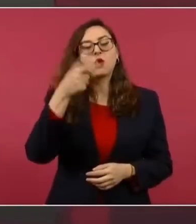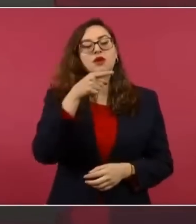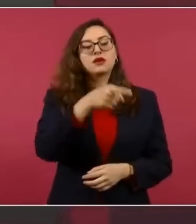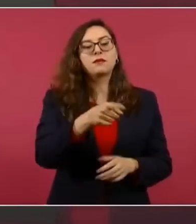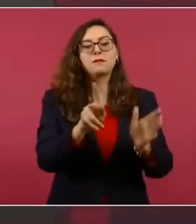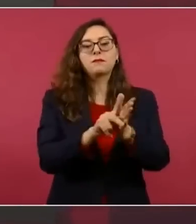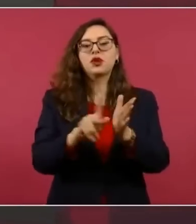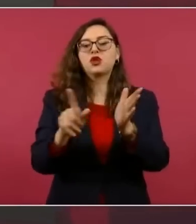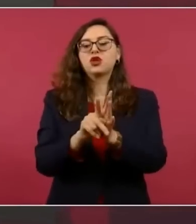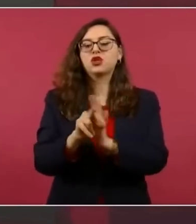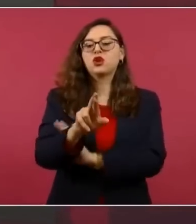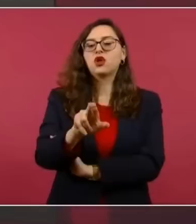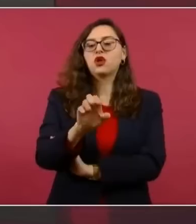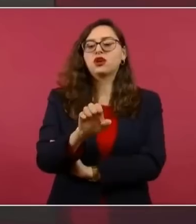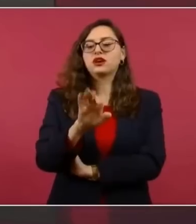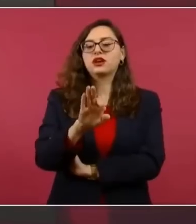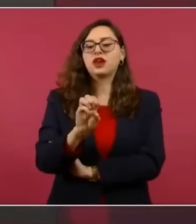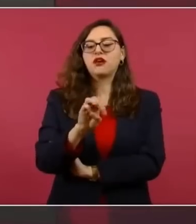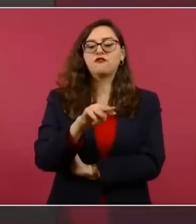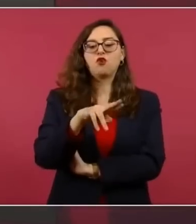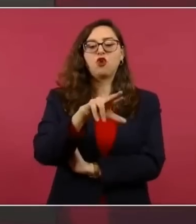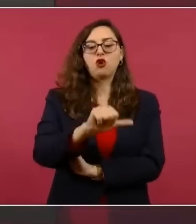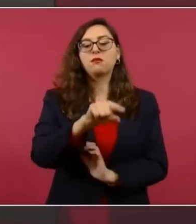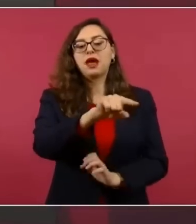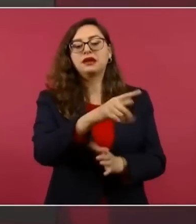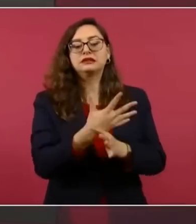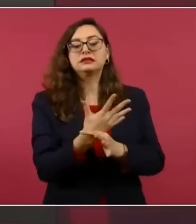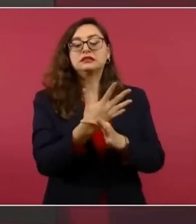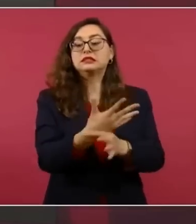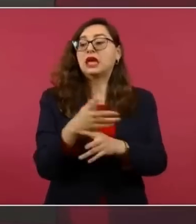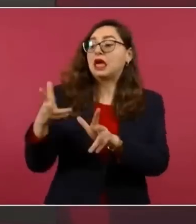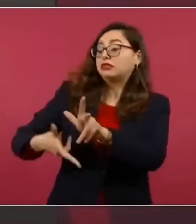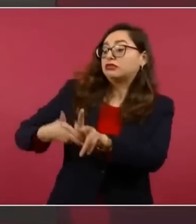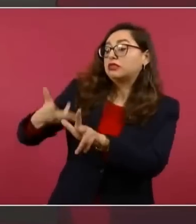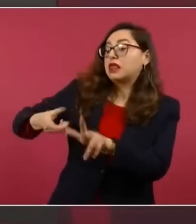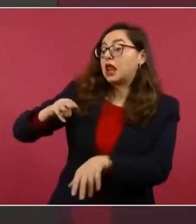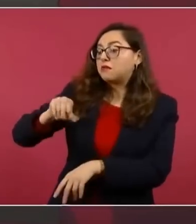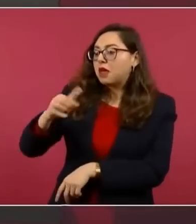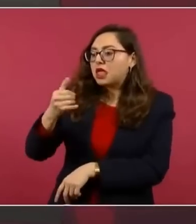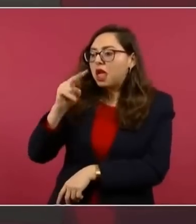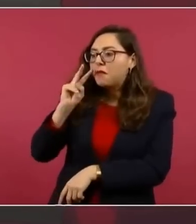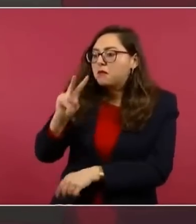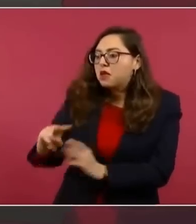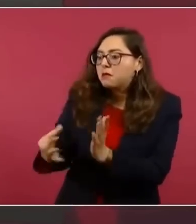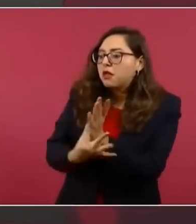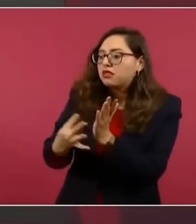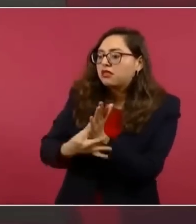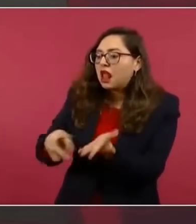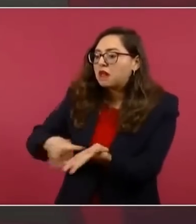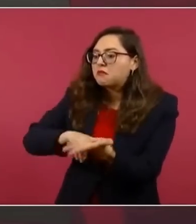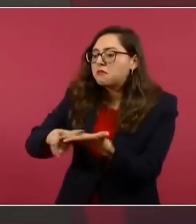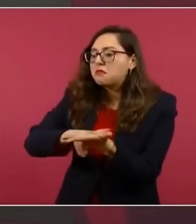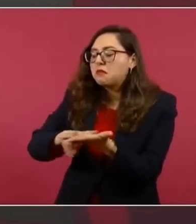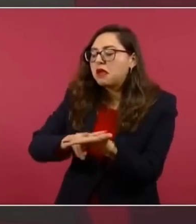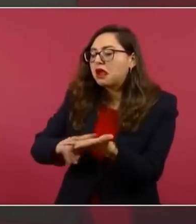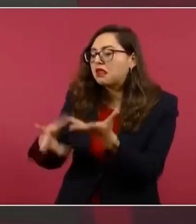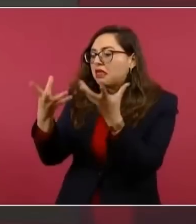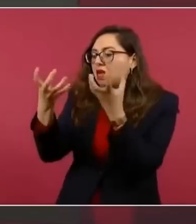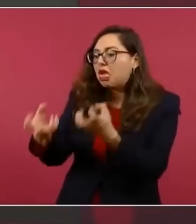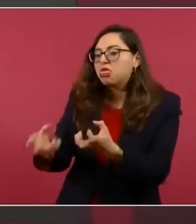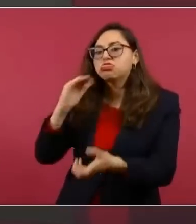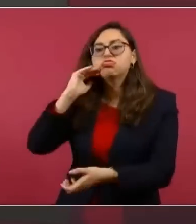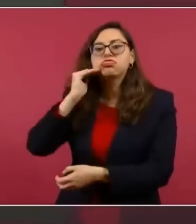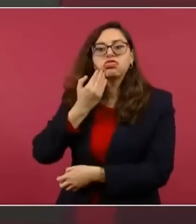que los rieles estaban oxidados, los rieles del tren,